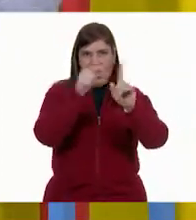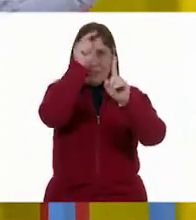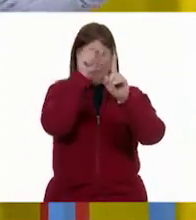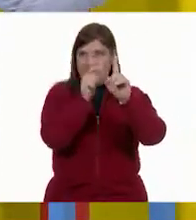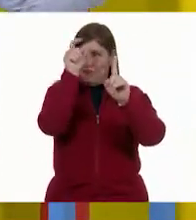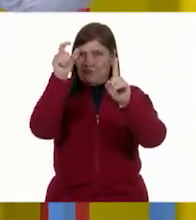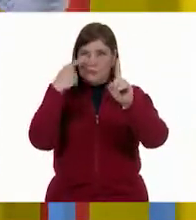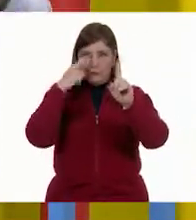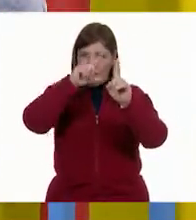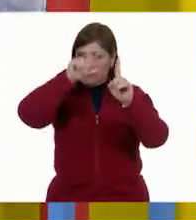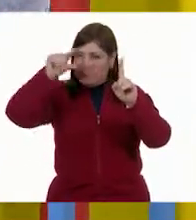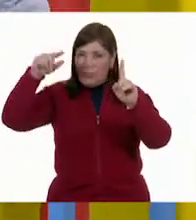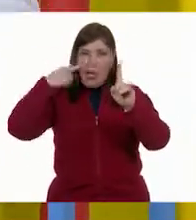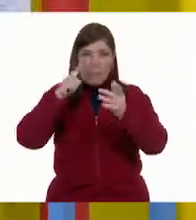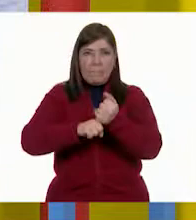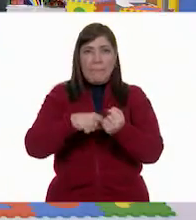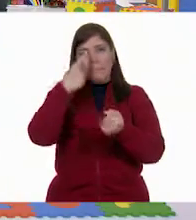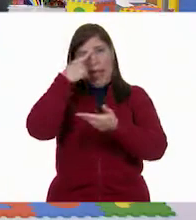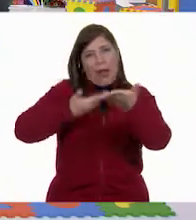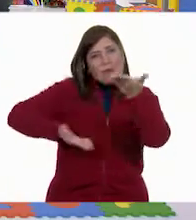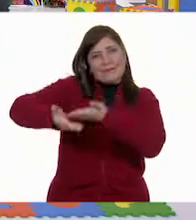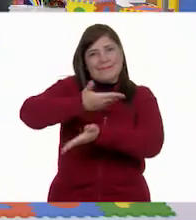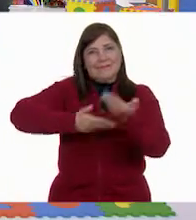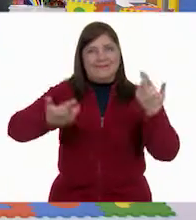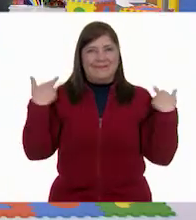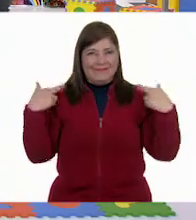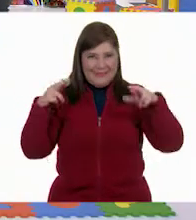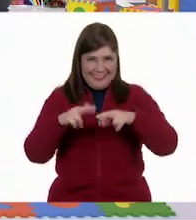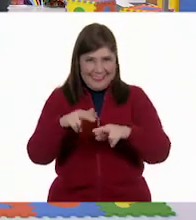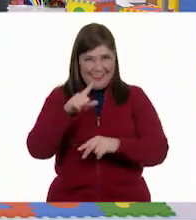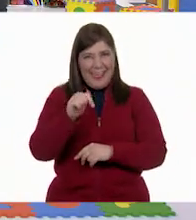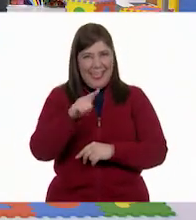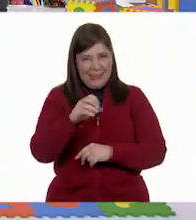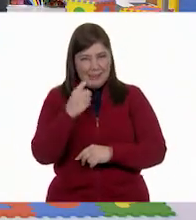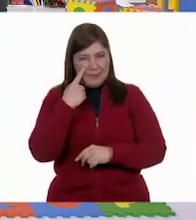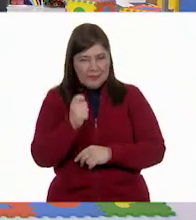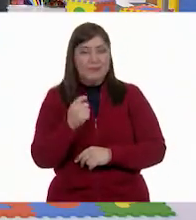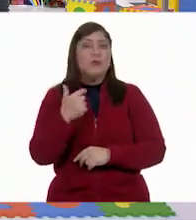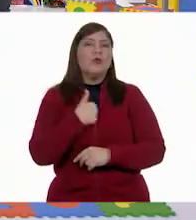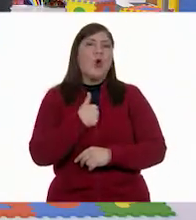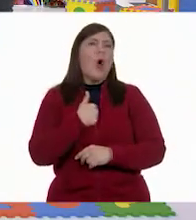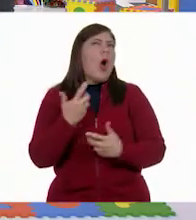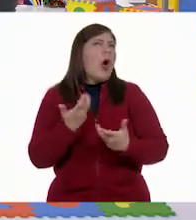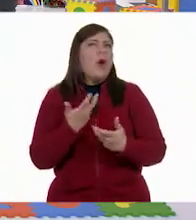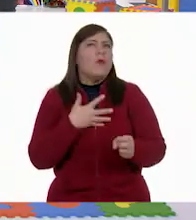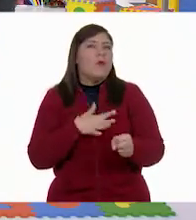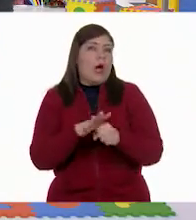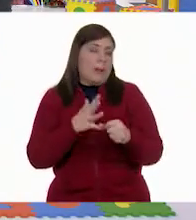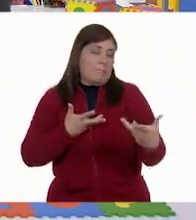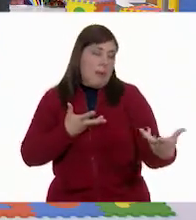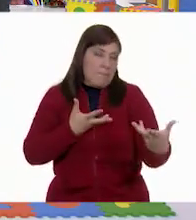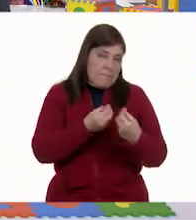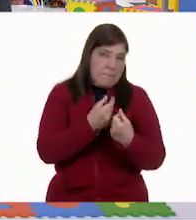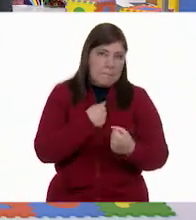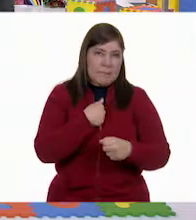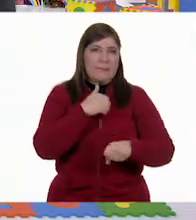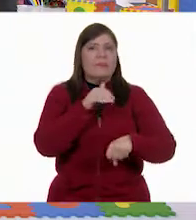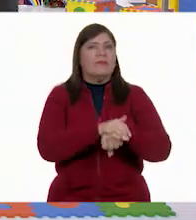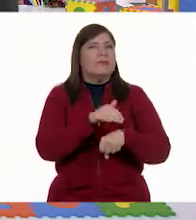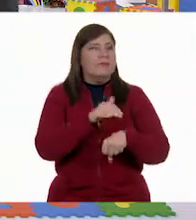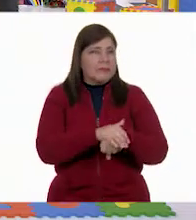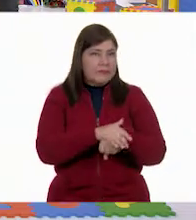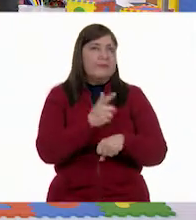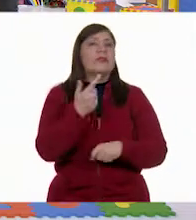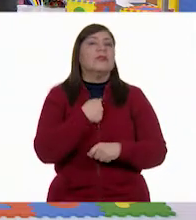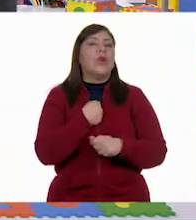compartírsela al profesor Lalo y a todos ustedes. La mía la hice con mis amigos y tiene que ver con libros. Así